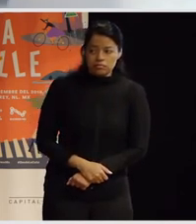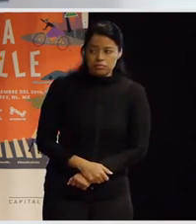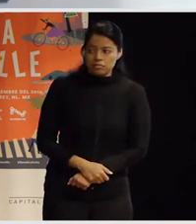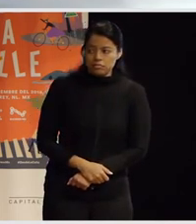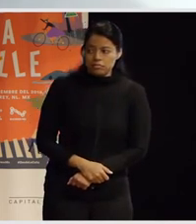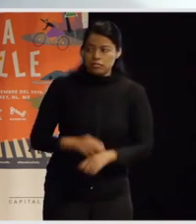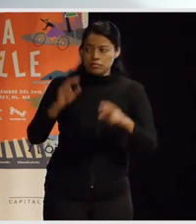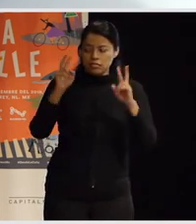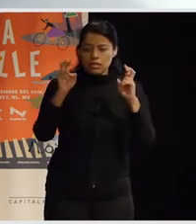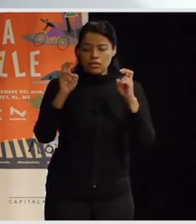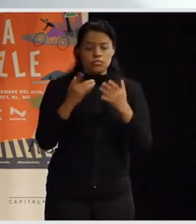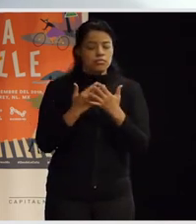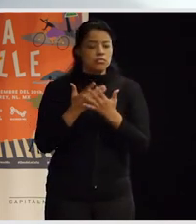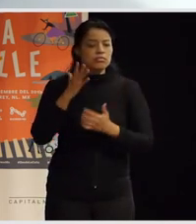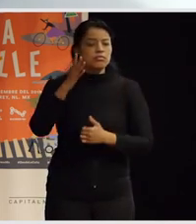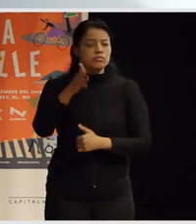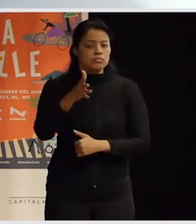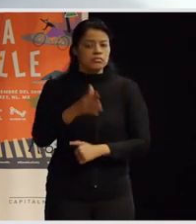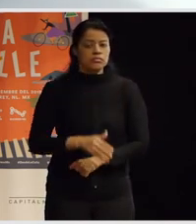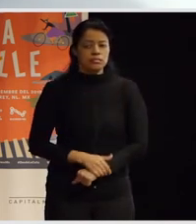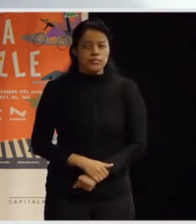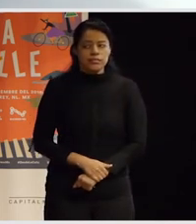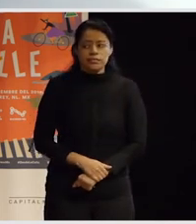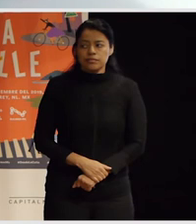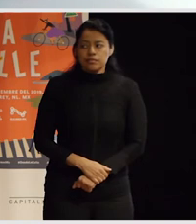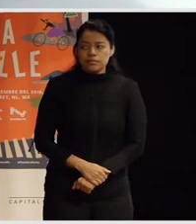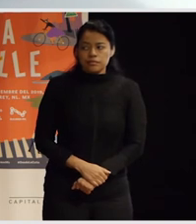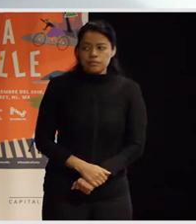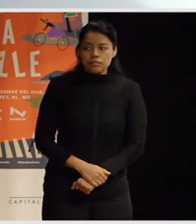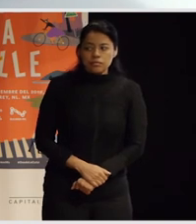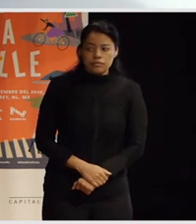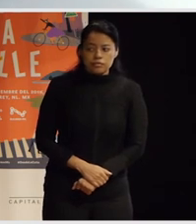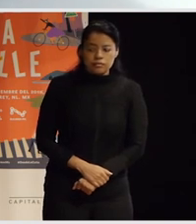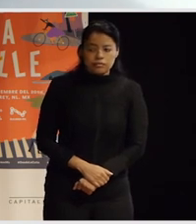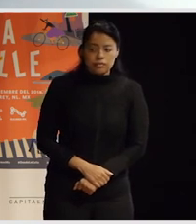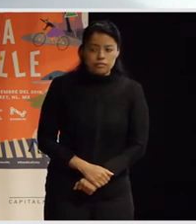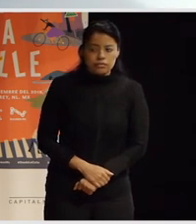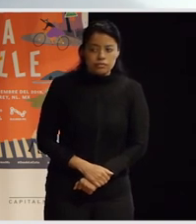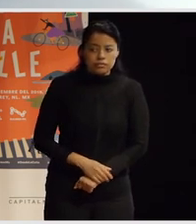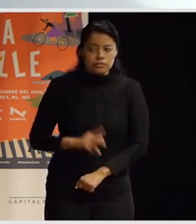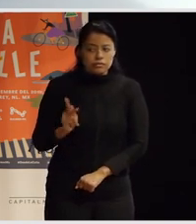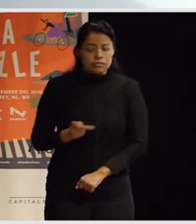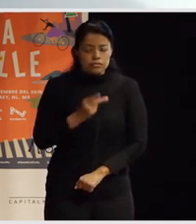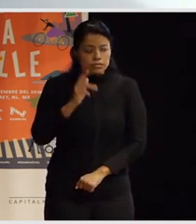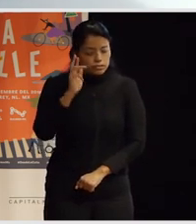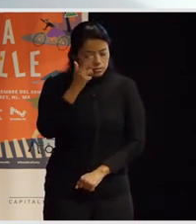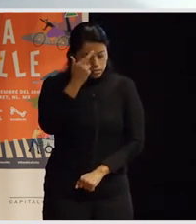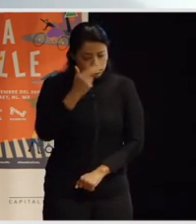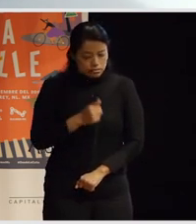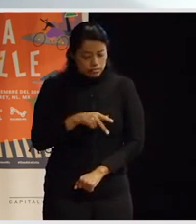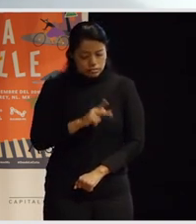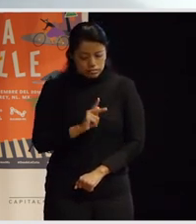un poco el tema de las esperanzas a ver esta no no sé si me acuerdo muy bien de la pregunta ¿no? las esperanzas de